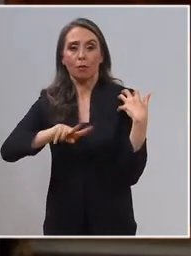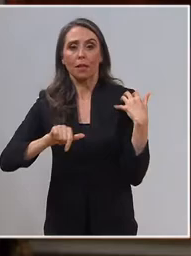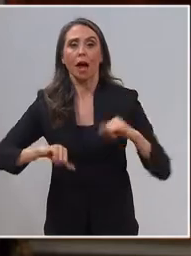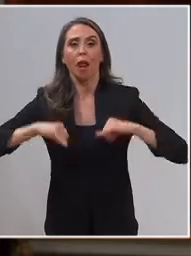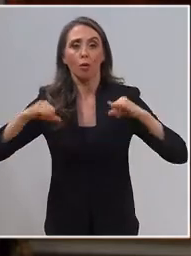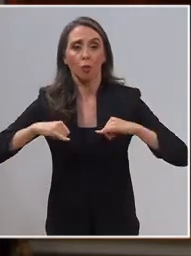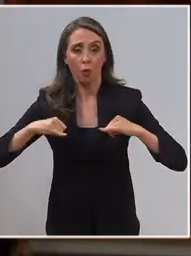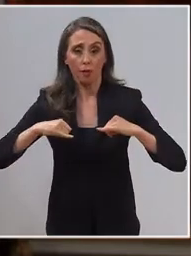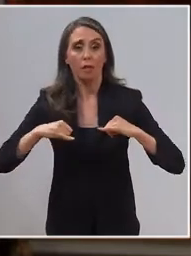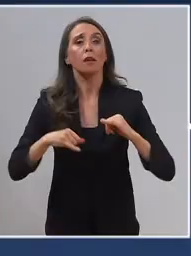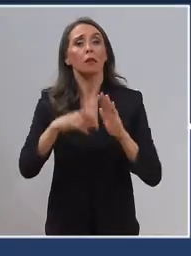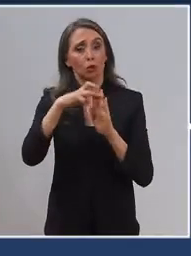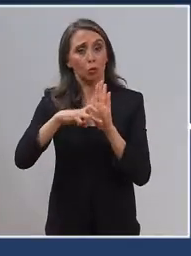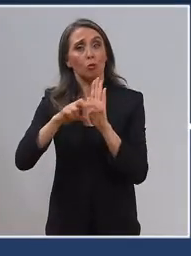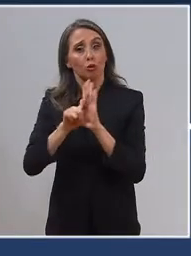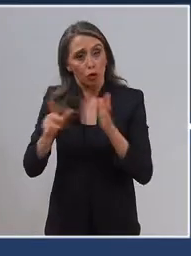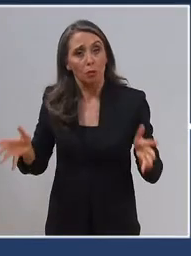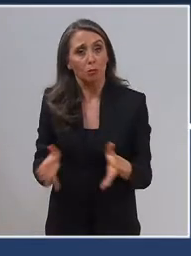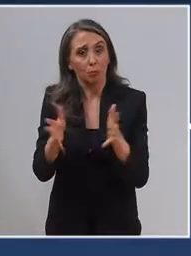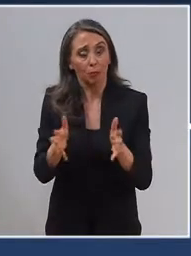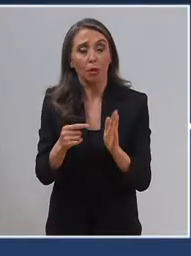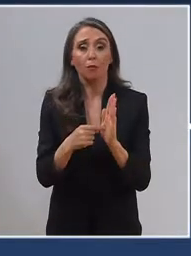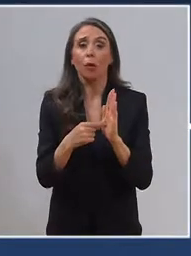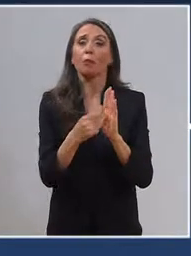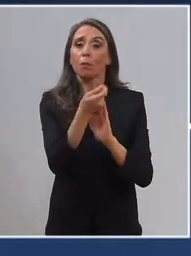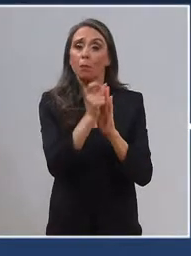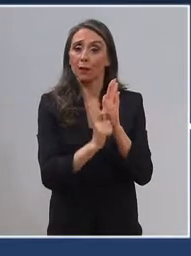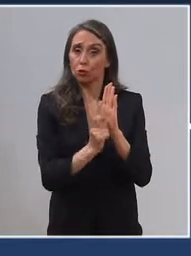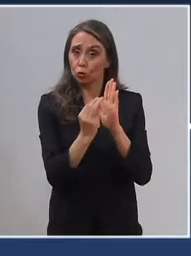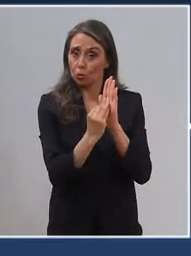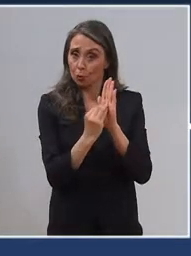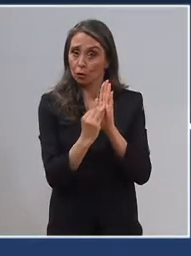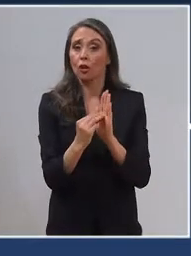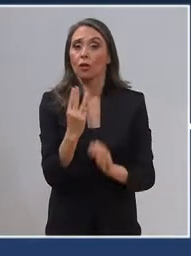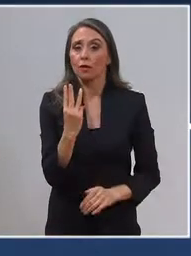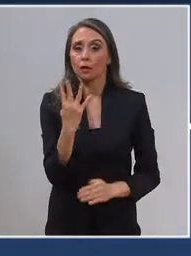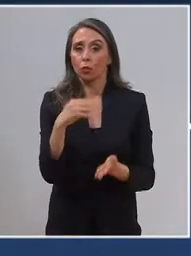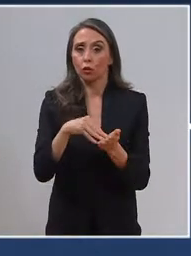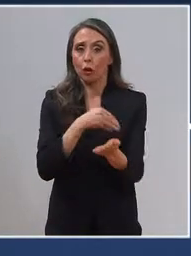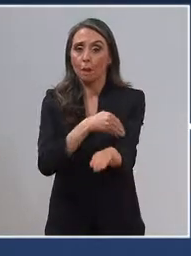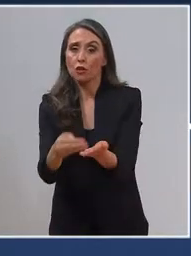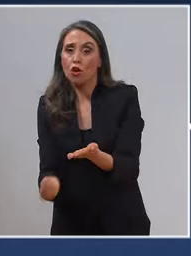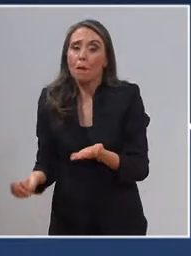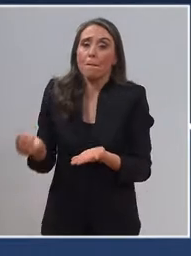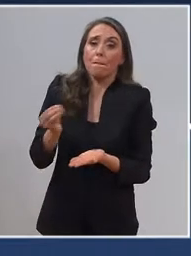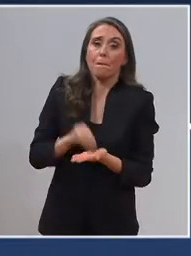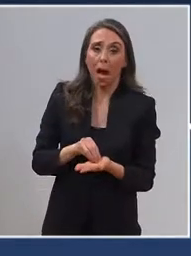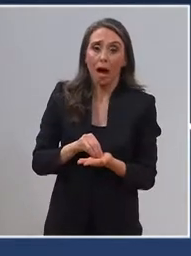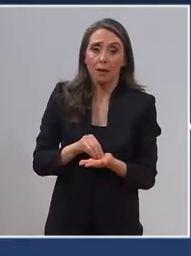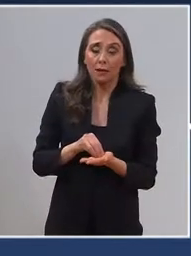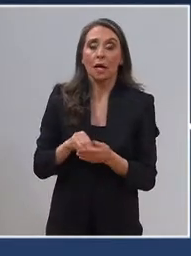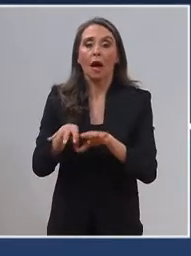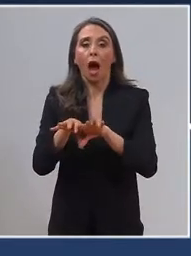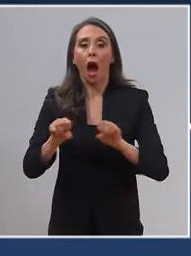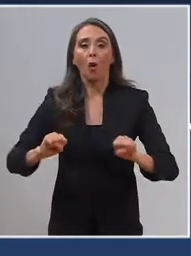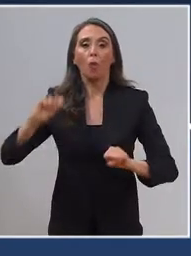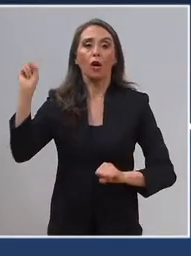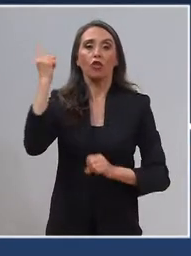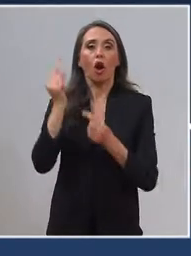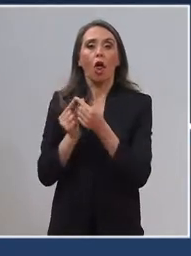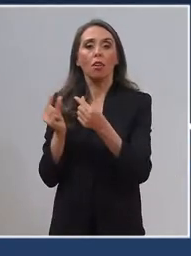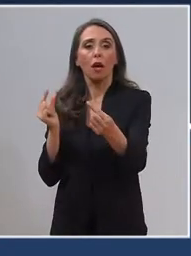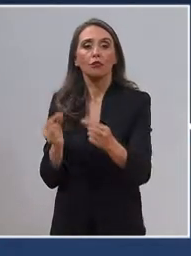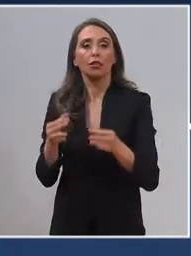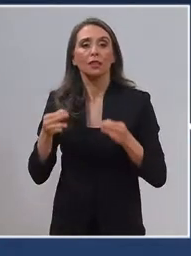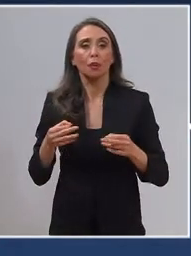que estamos impulsando. Este presupuesto asigna 34.000 millones adicionales al Acuerdo Nacional por la